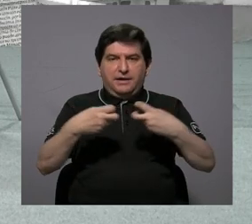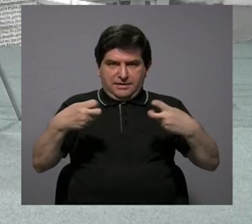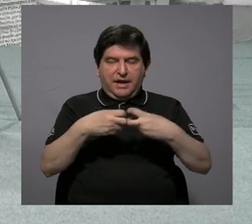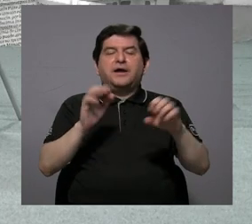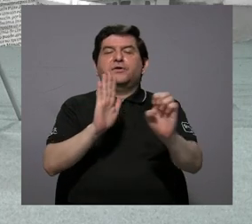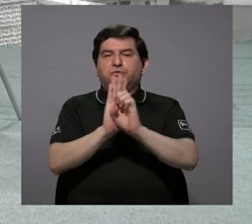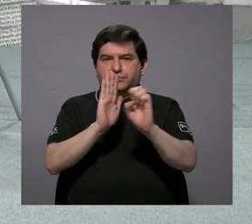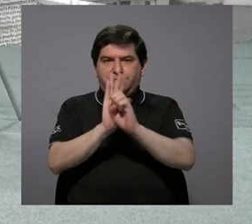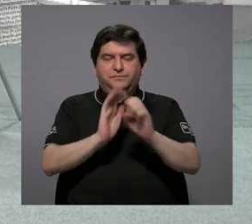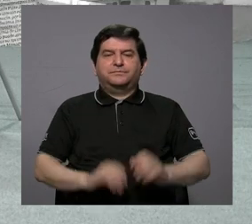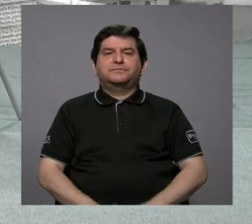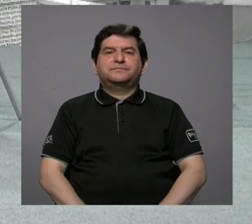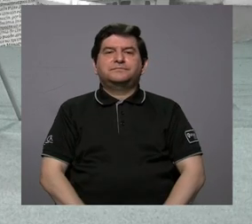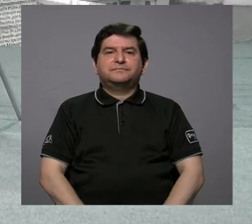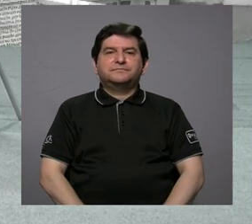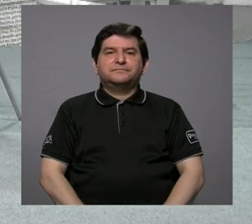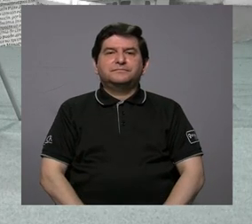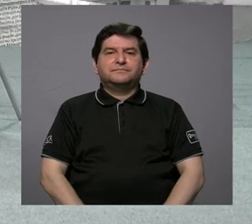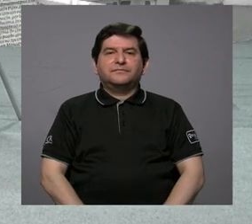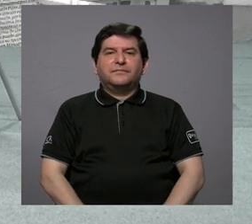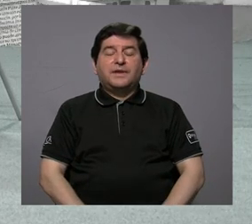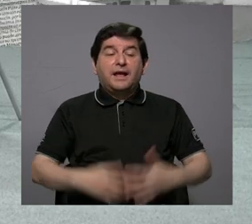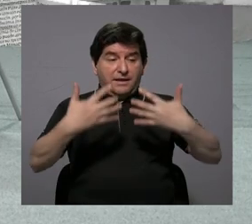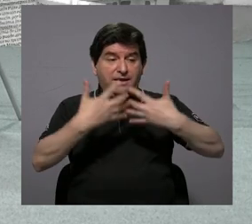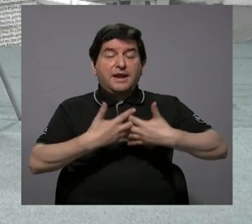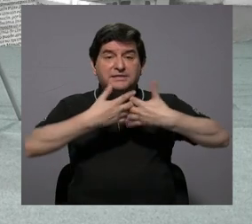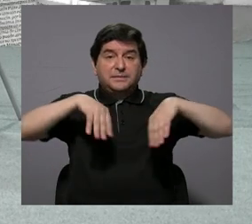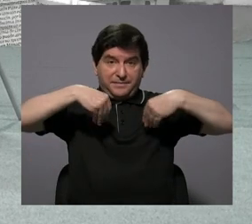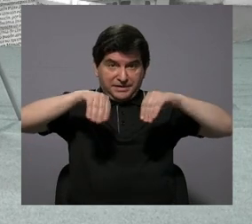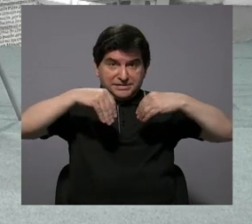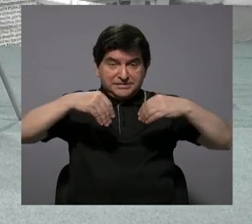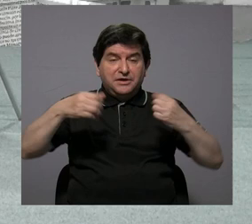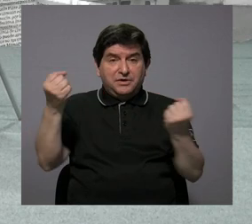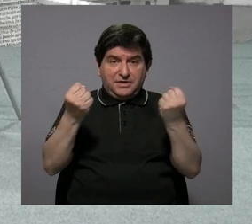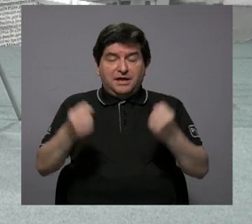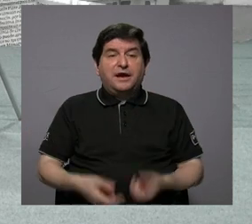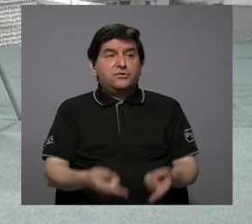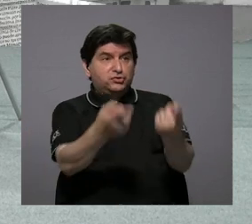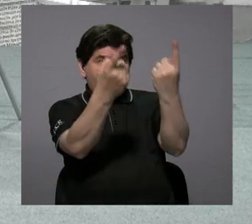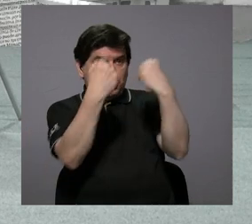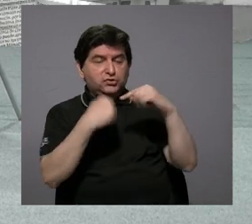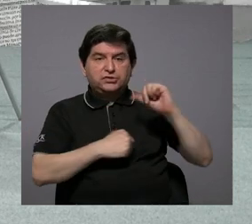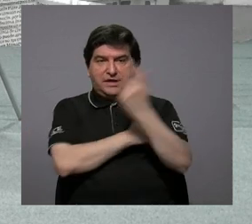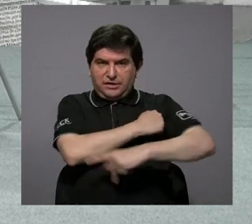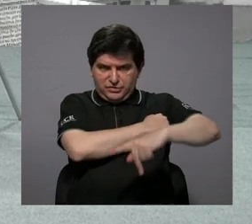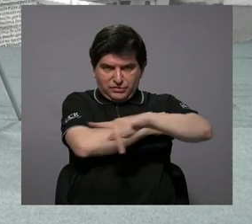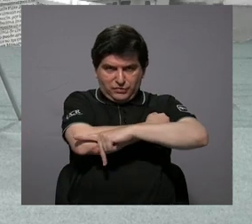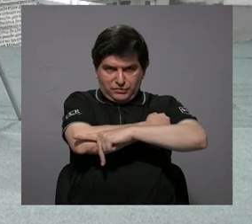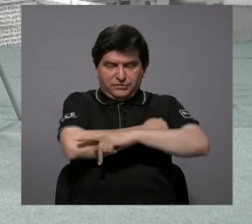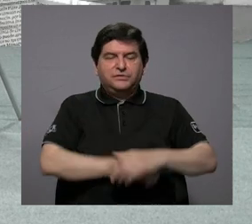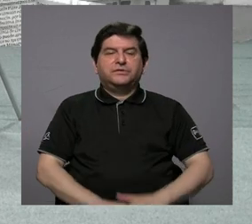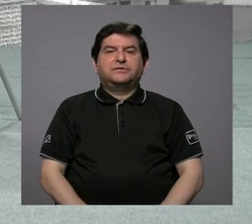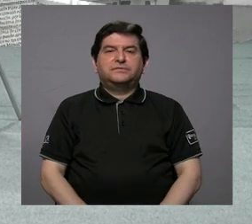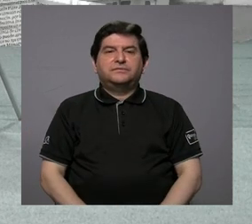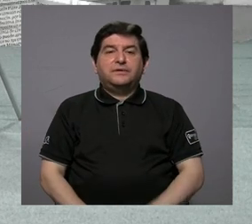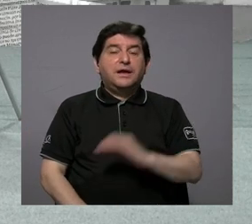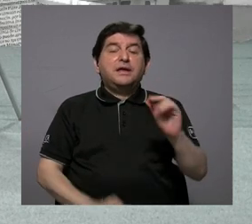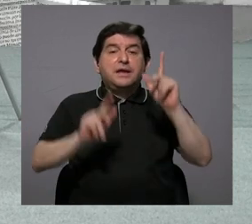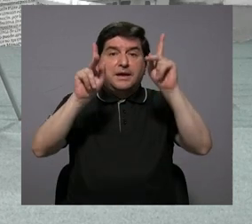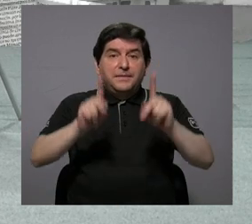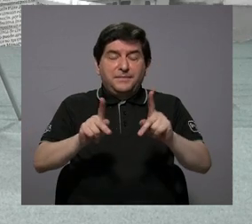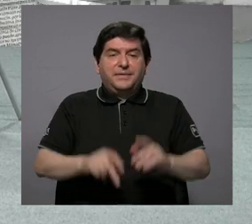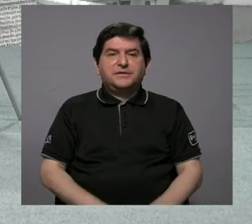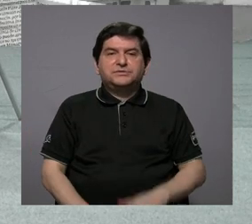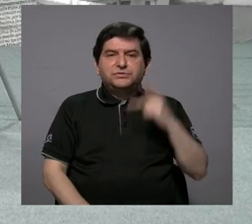los vehículos eléctricos, por ejemplo, los concesionarios, o sea, quiénes están importando los vehículos eléctricos y